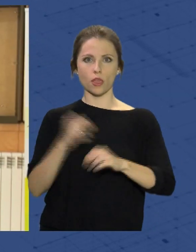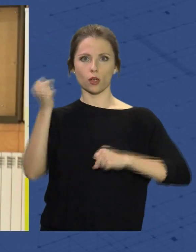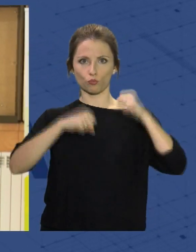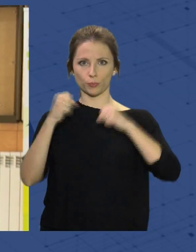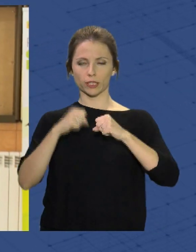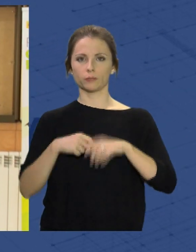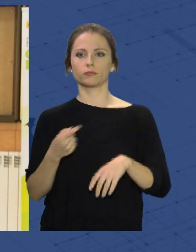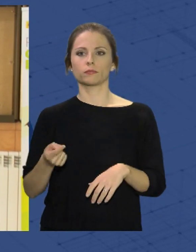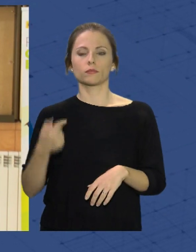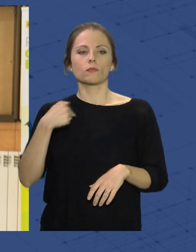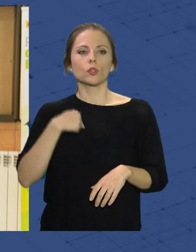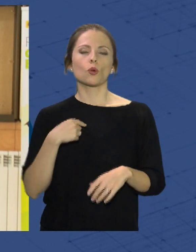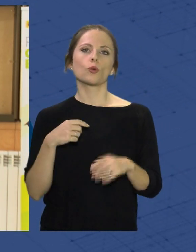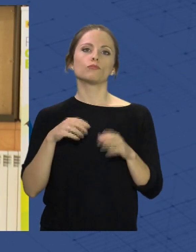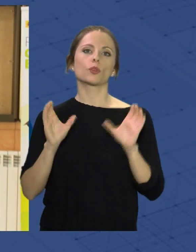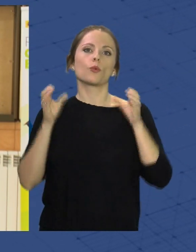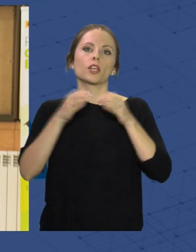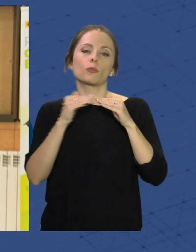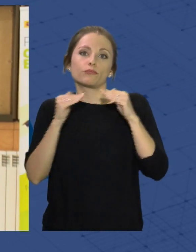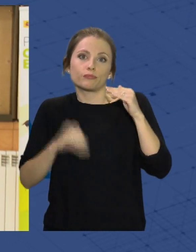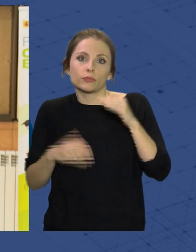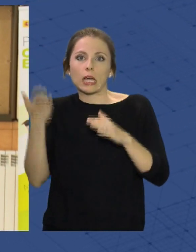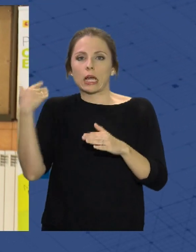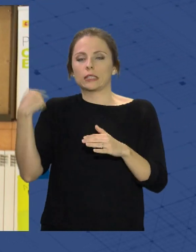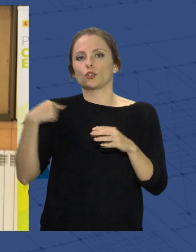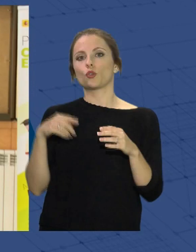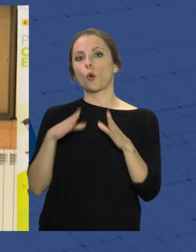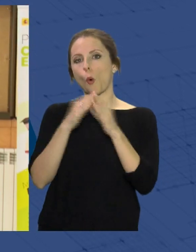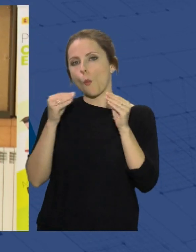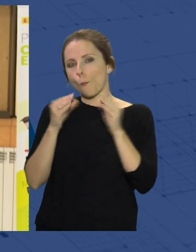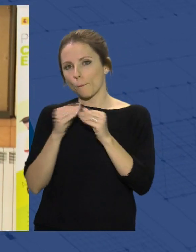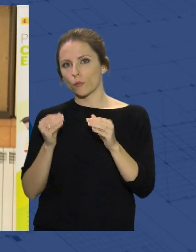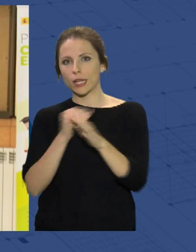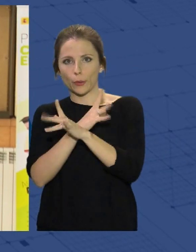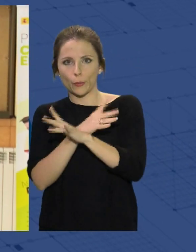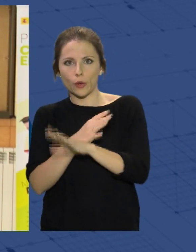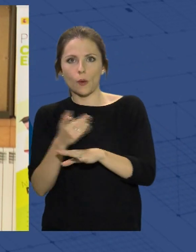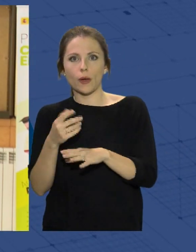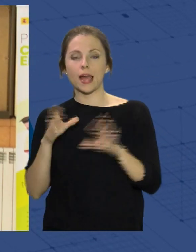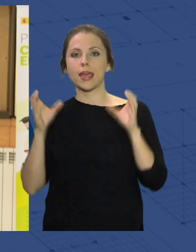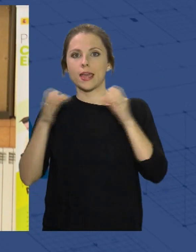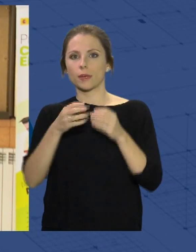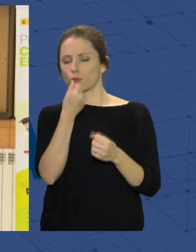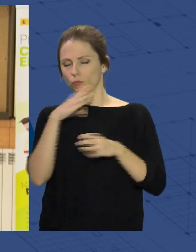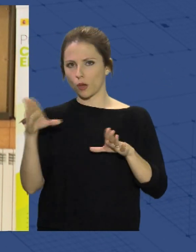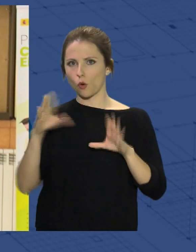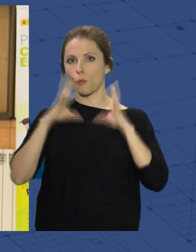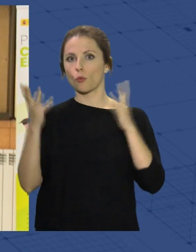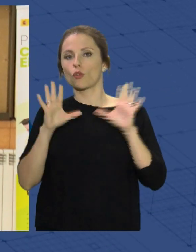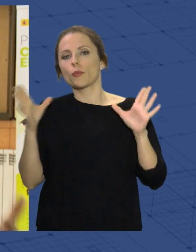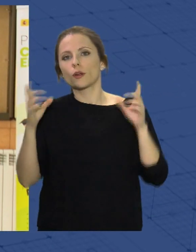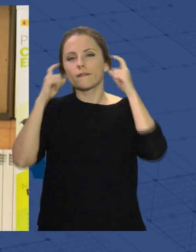estoy jugando allí, es un equipo inferior al que estaba con anterioridad, antes jugaba en Rumanía, uno de los mejores equipos del mundo. Requiere mucho sacrificio,